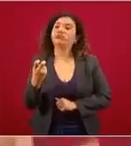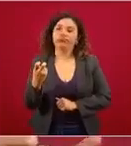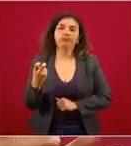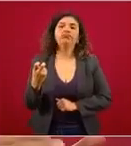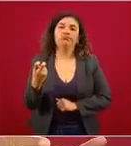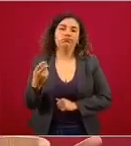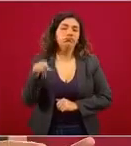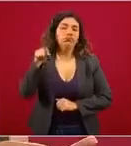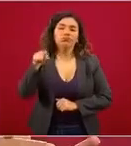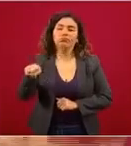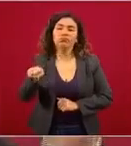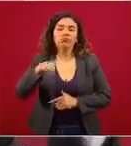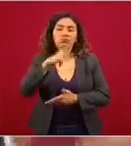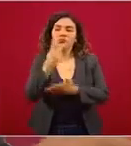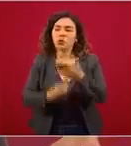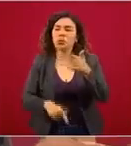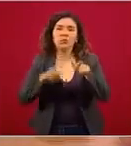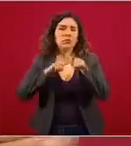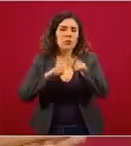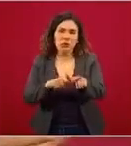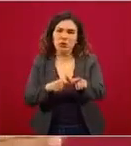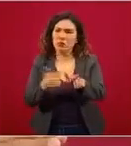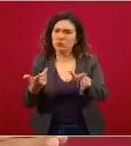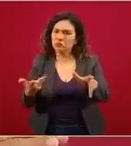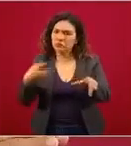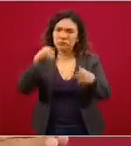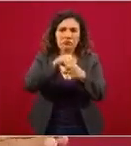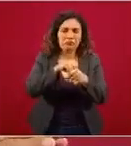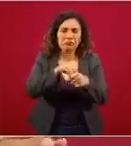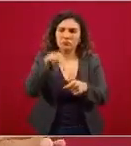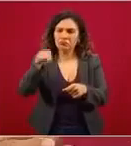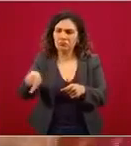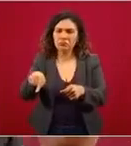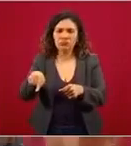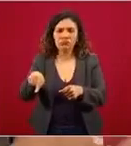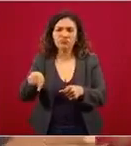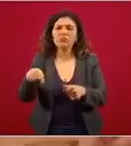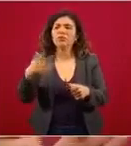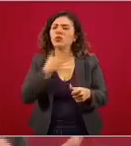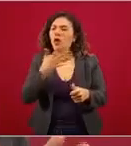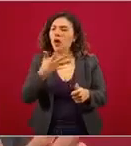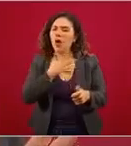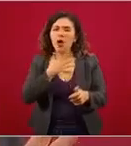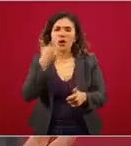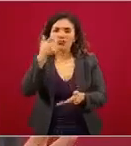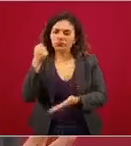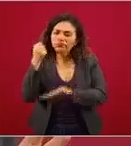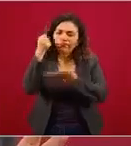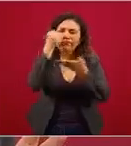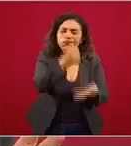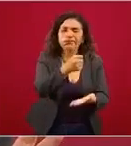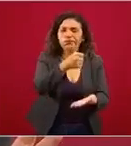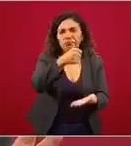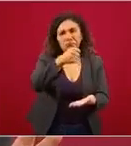Ese va a contar con su presupuesto.